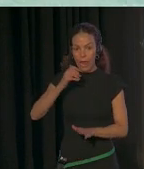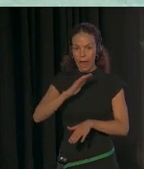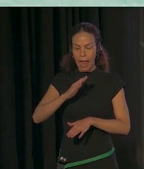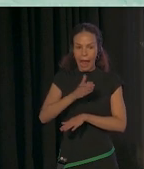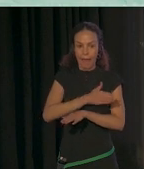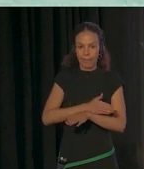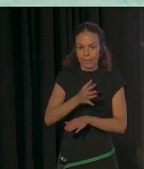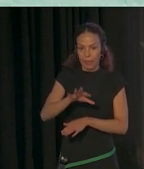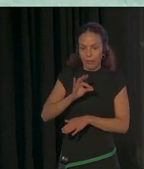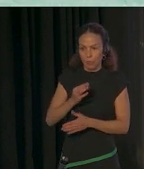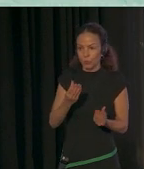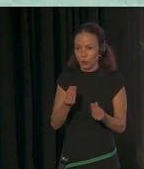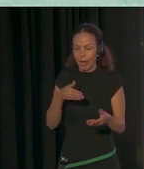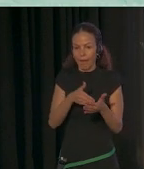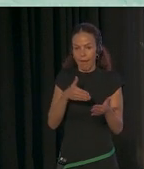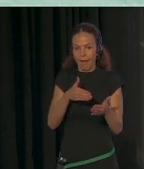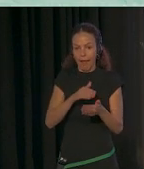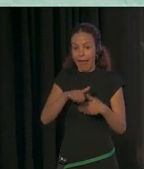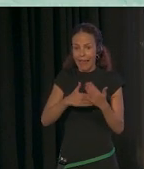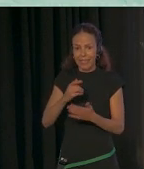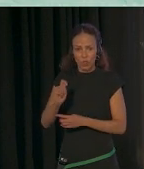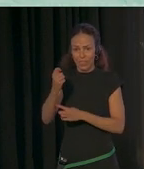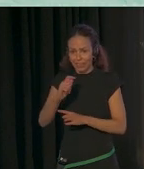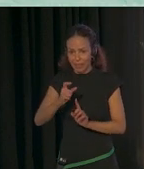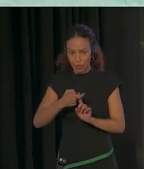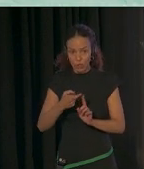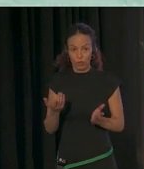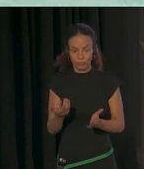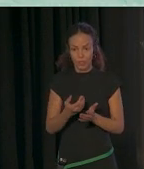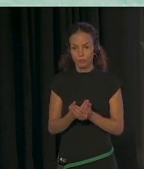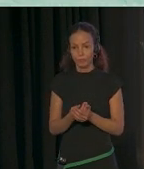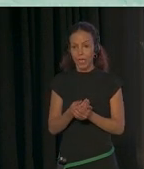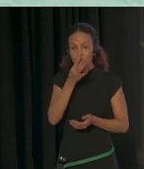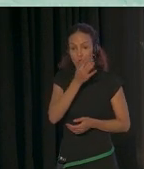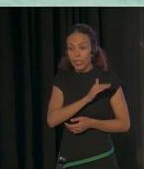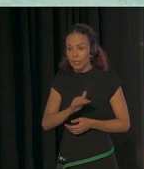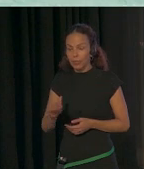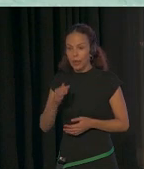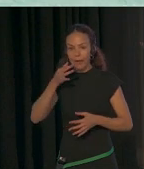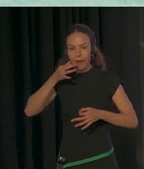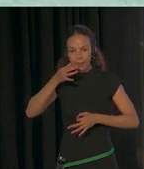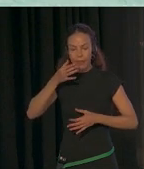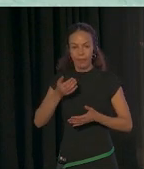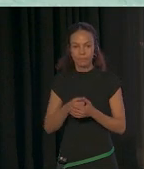muchas barreras para conseguir ese diagnóstico y son niños que son